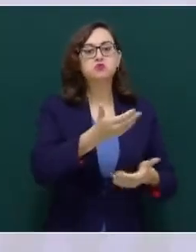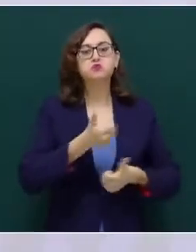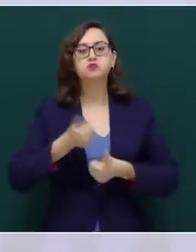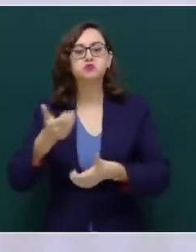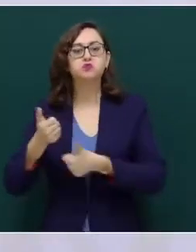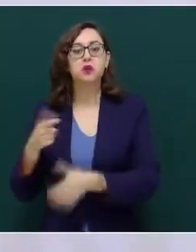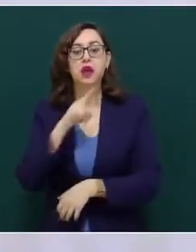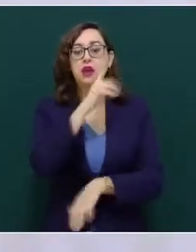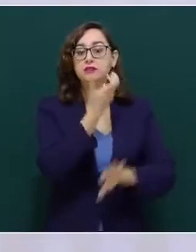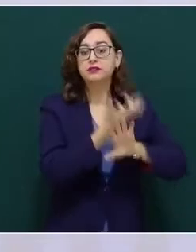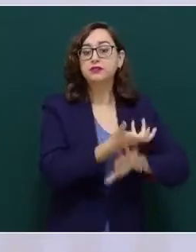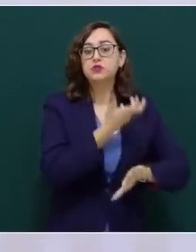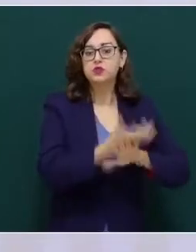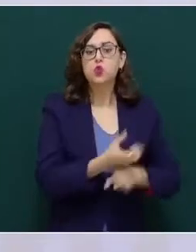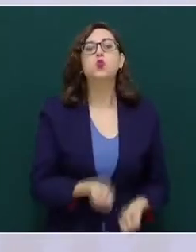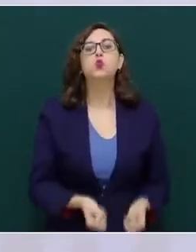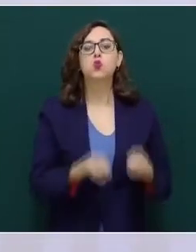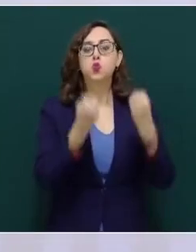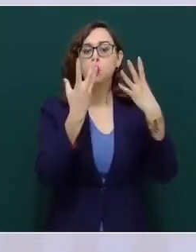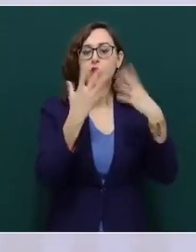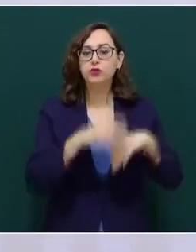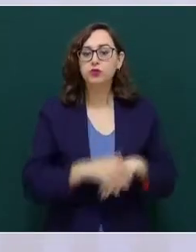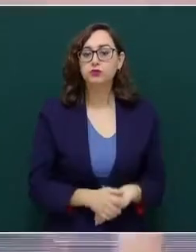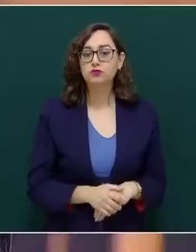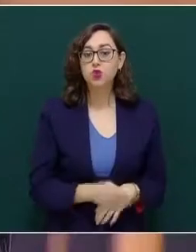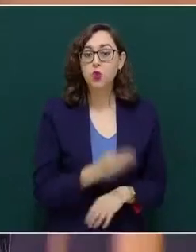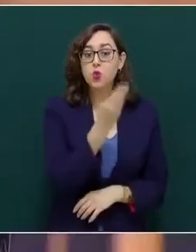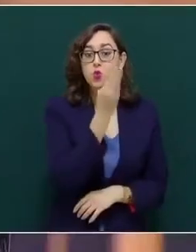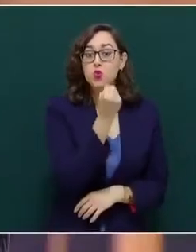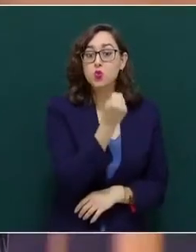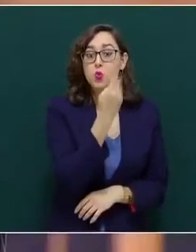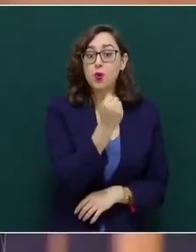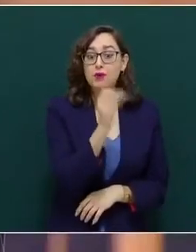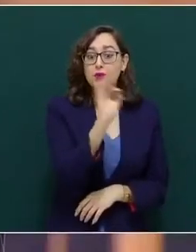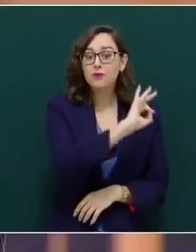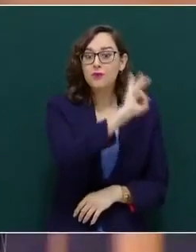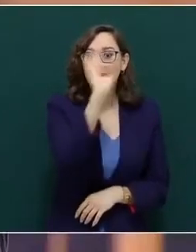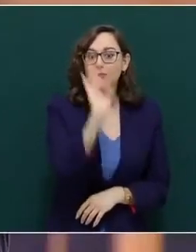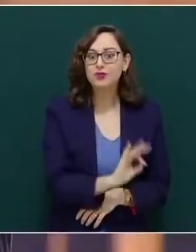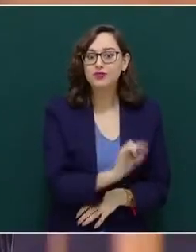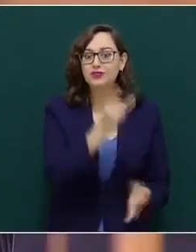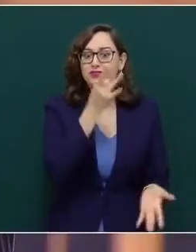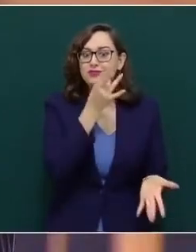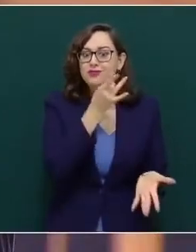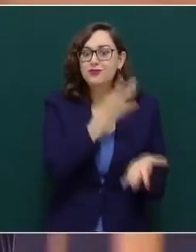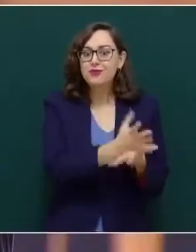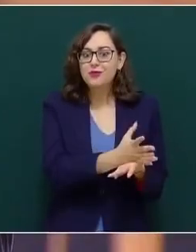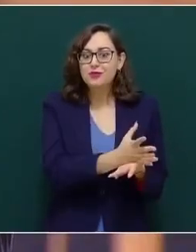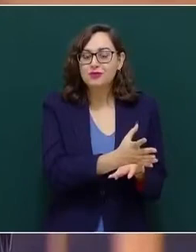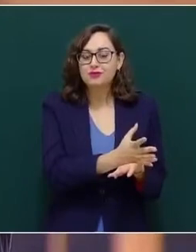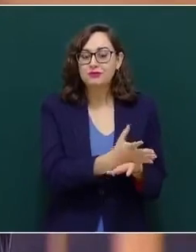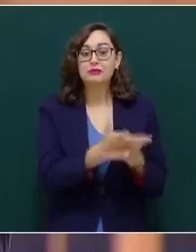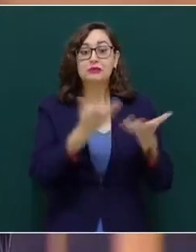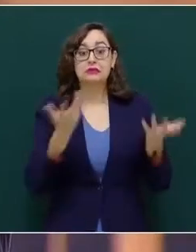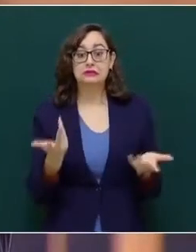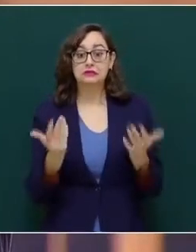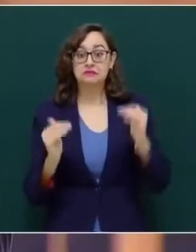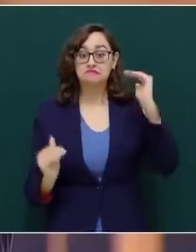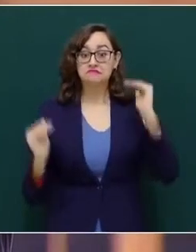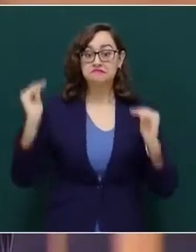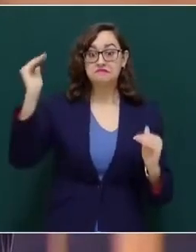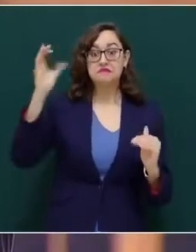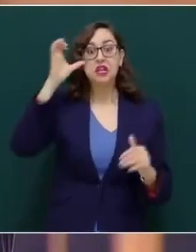Estados Unidos sólo lo hace en 9.5 por ciento. Y este desnivel